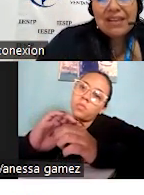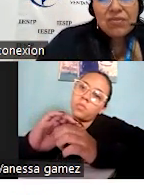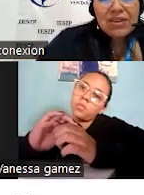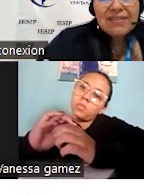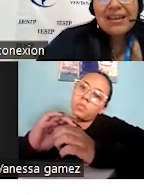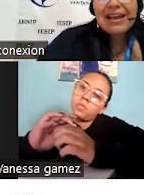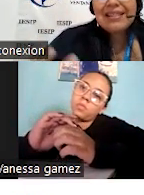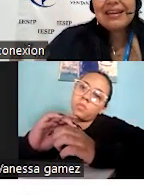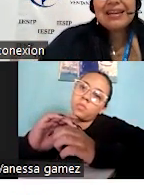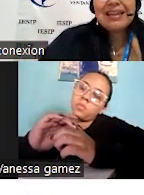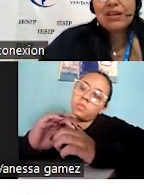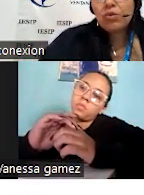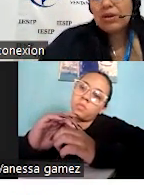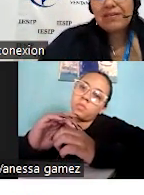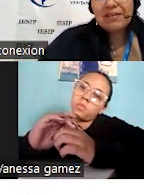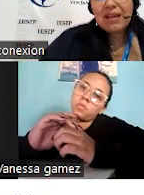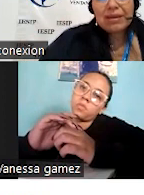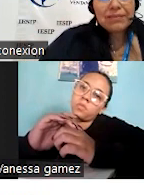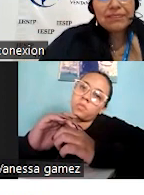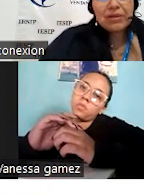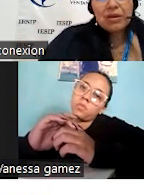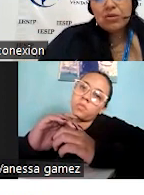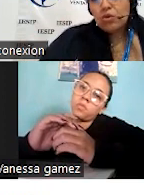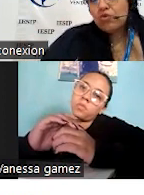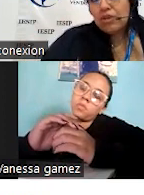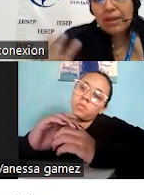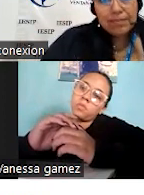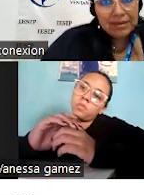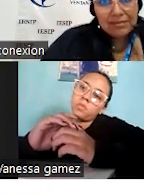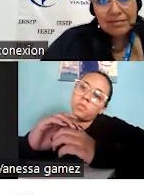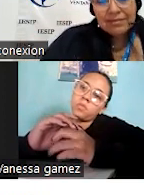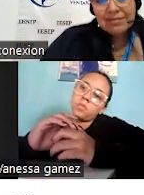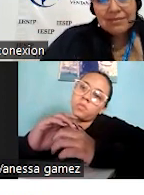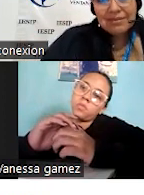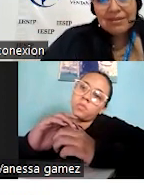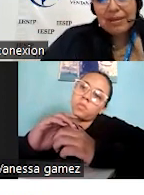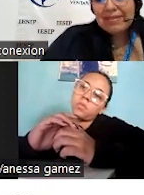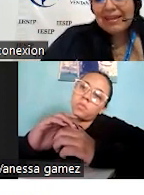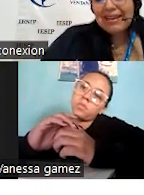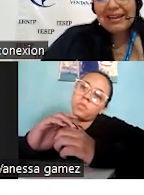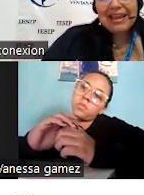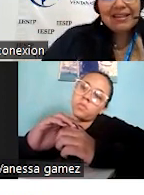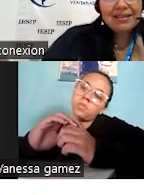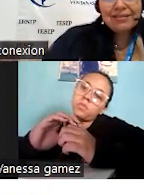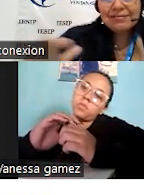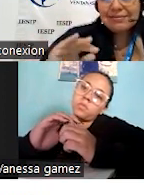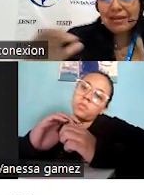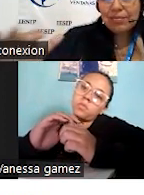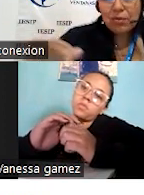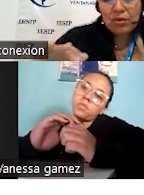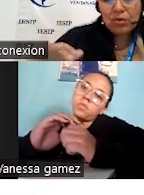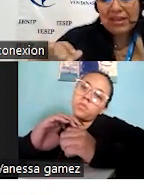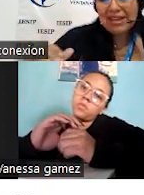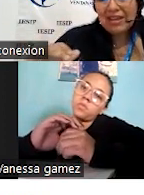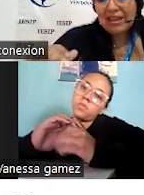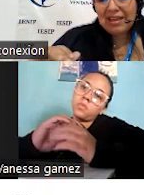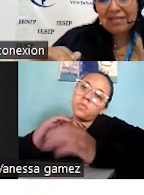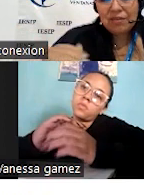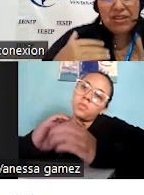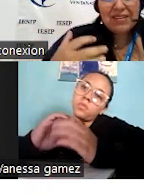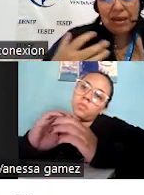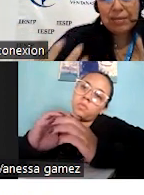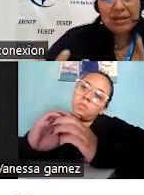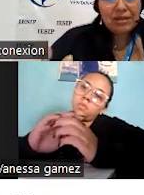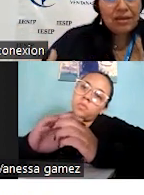la presencia física del cliente con el sistema. No siempre va a estar el cliente y el proveedor ahí,